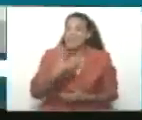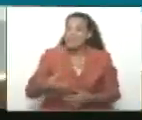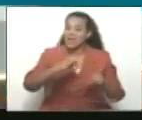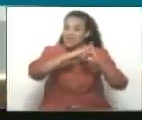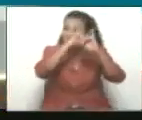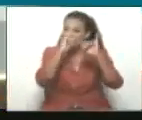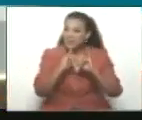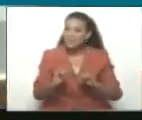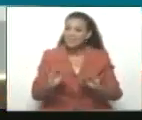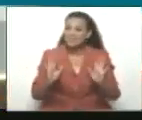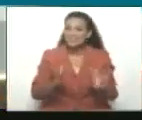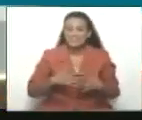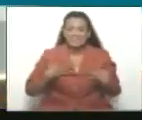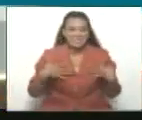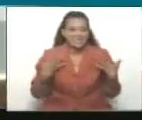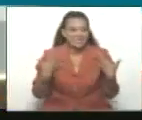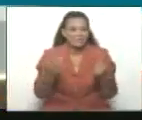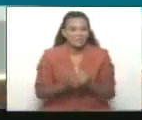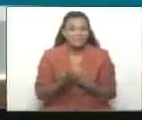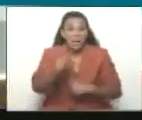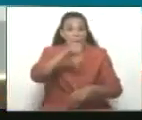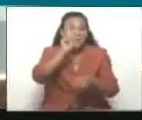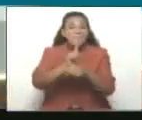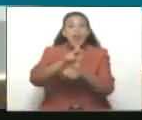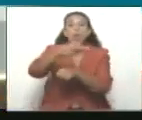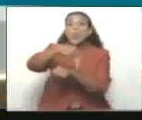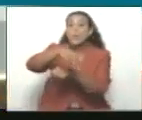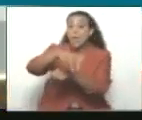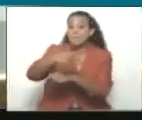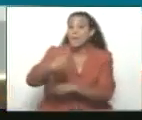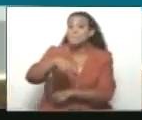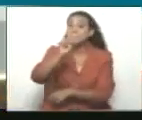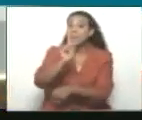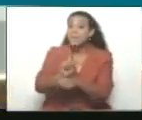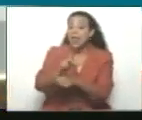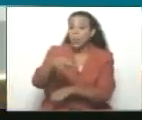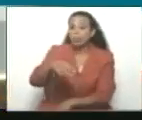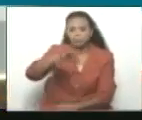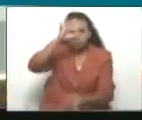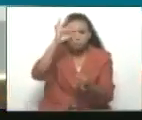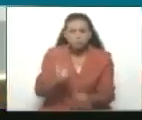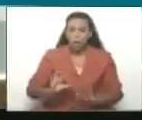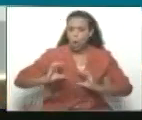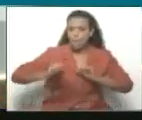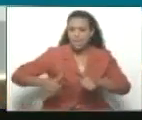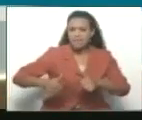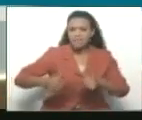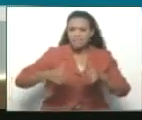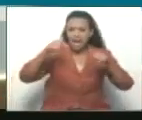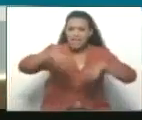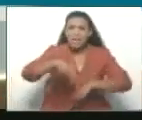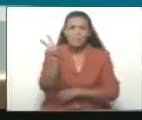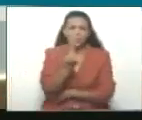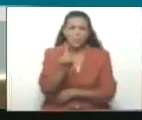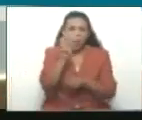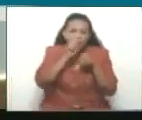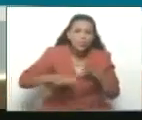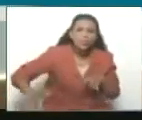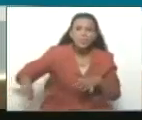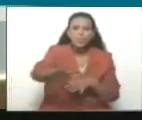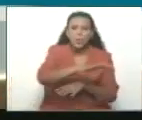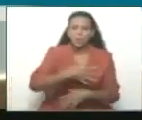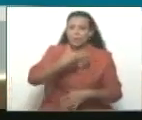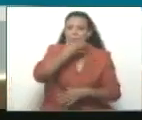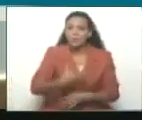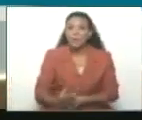felices, desde el primero de noviembre, decreto las navidades felices del pueblo de Venezuela.